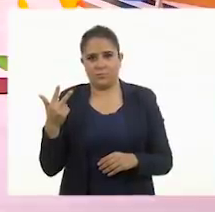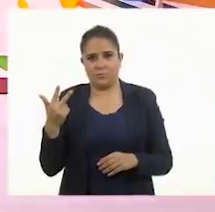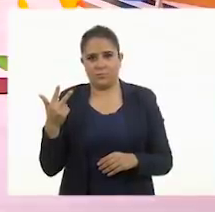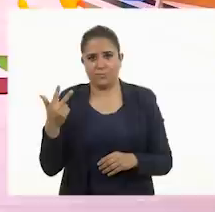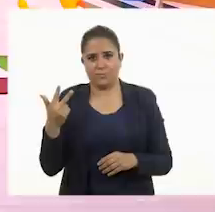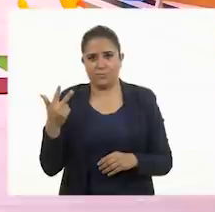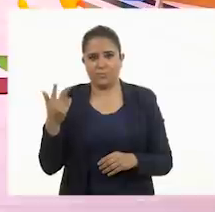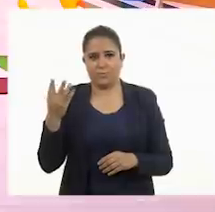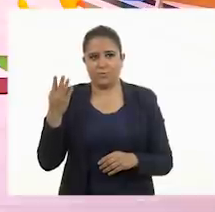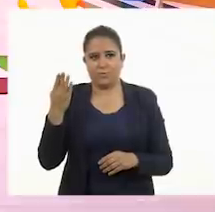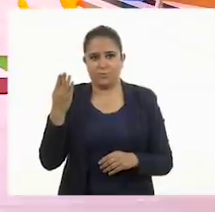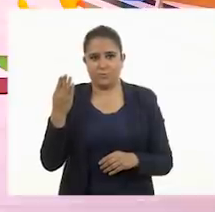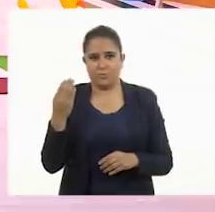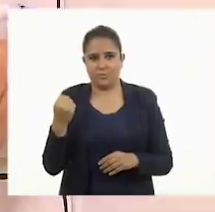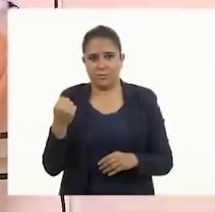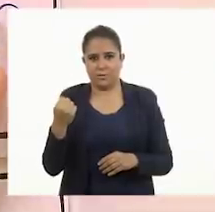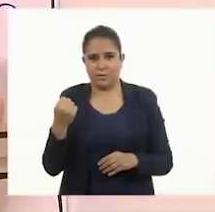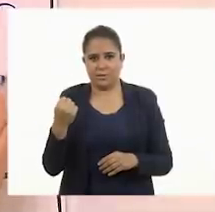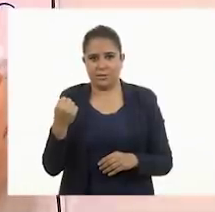ocho,